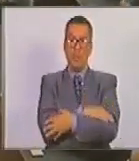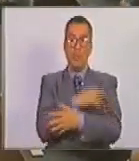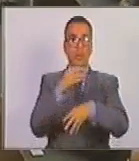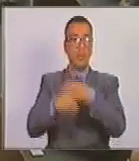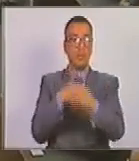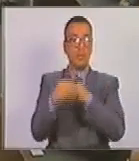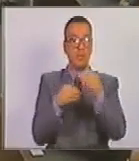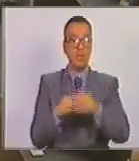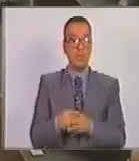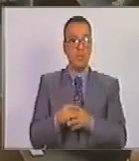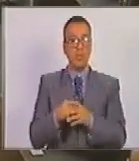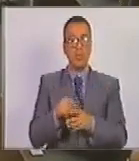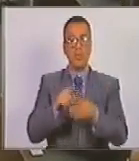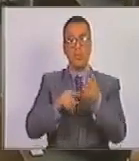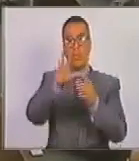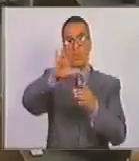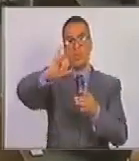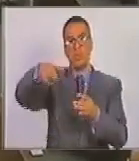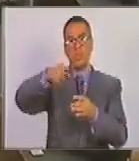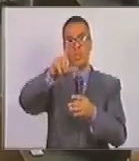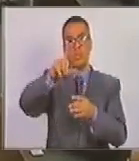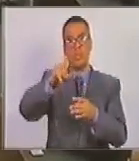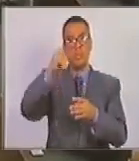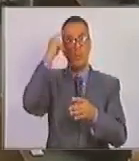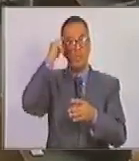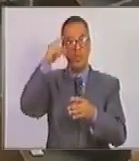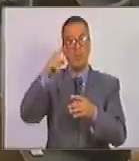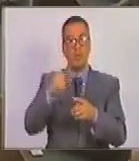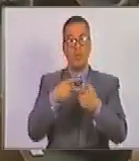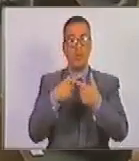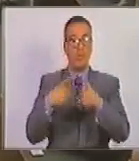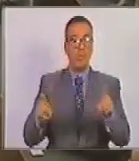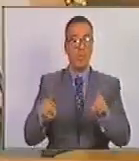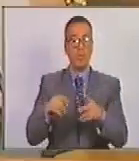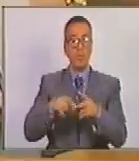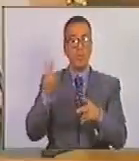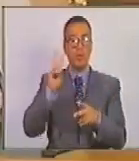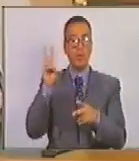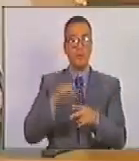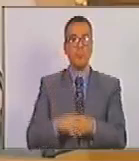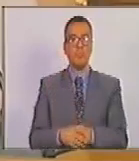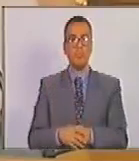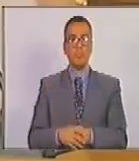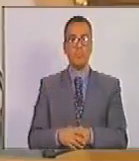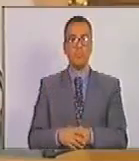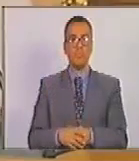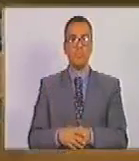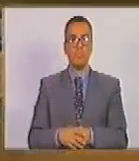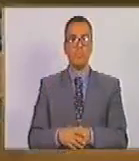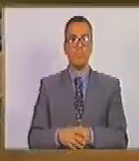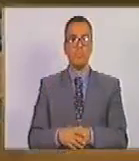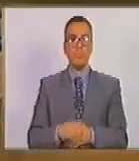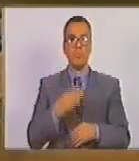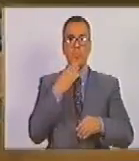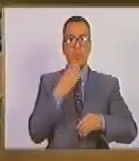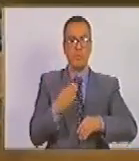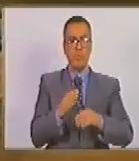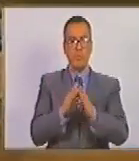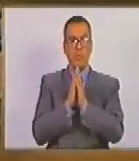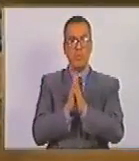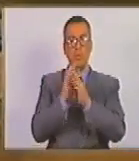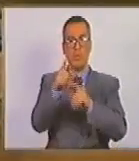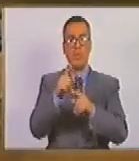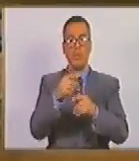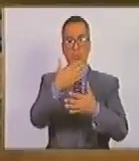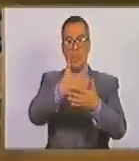motivo de celebrarse el 5 de julio, día de la independencia de Venezuela. Es todo, ciudadano presidente. Por favor, su secretaria, remita